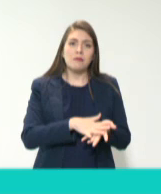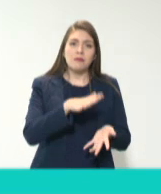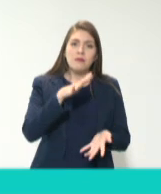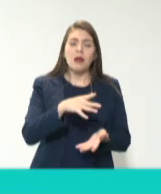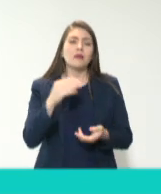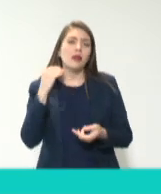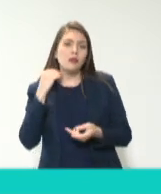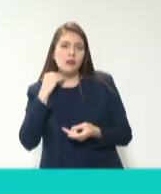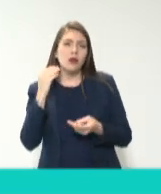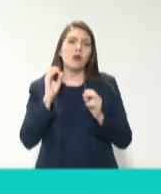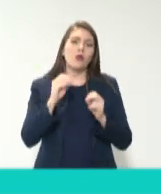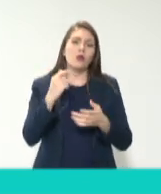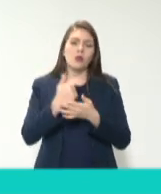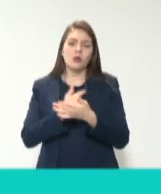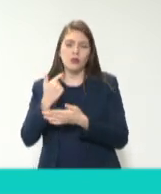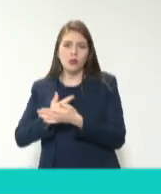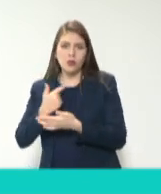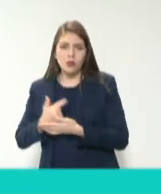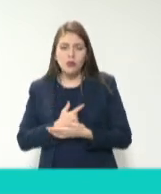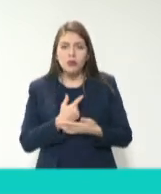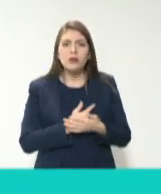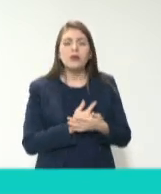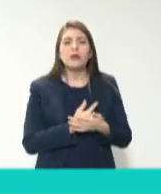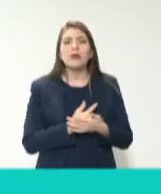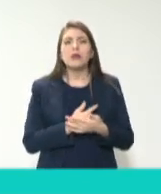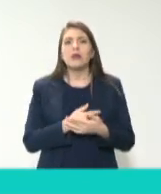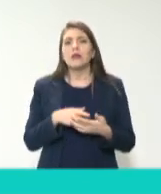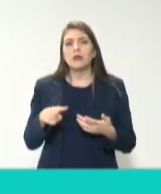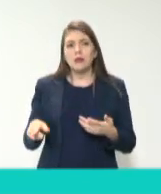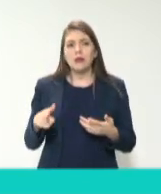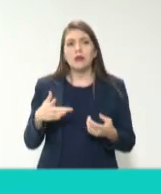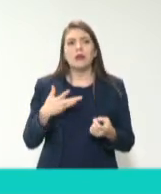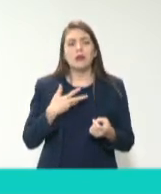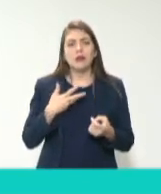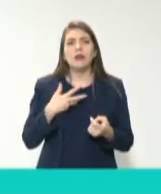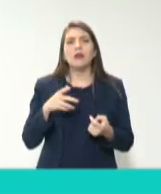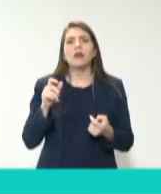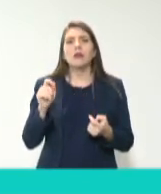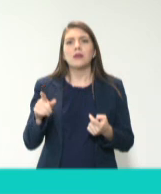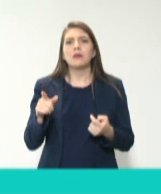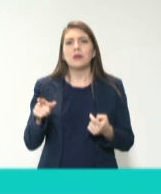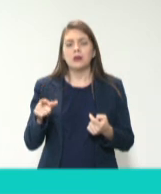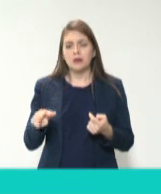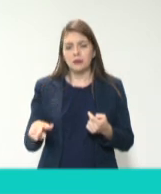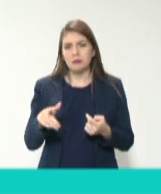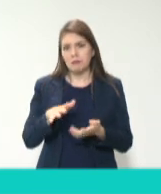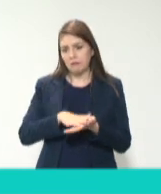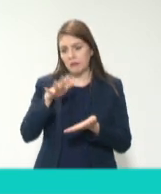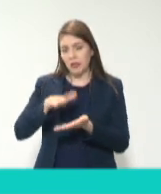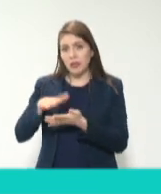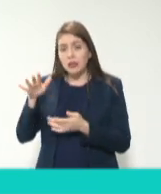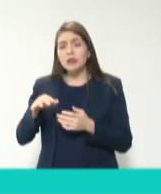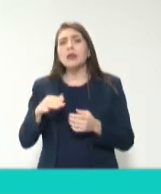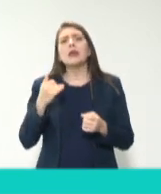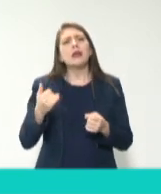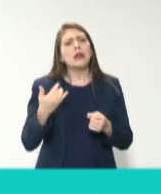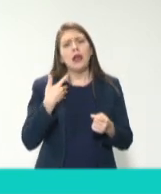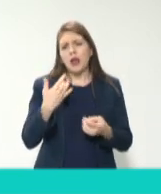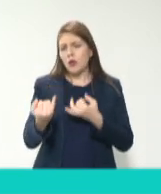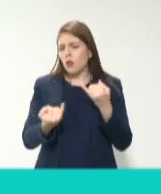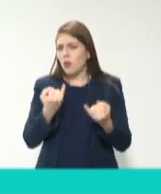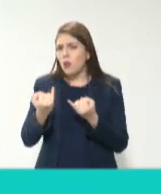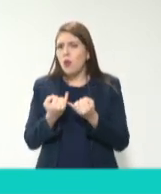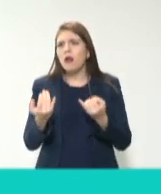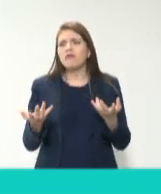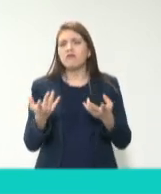contadoras, que formamos prácticamente la mitad del pastel. Y de lo demás hay de todo. Hay